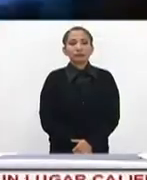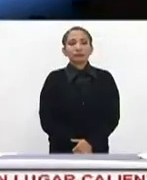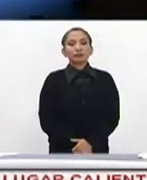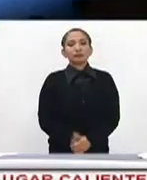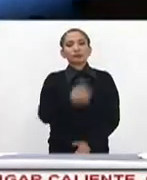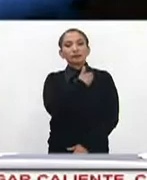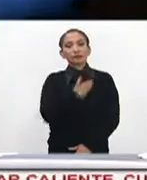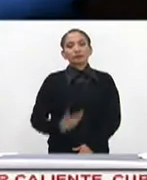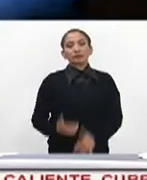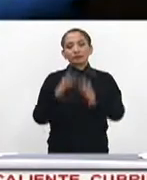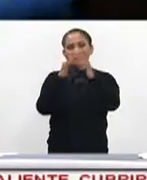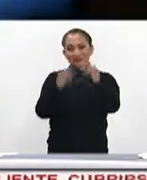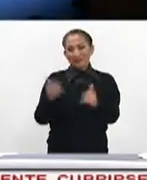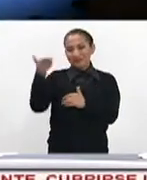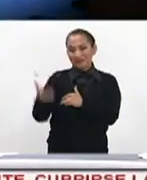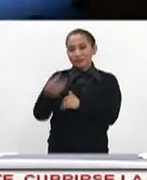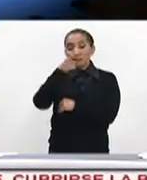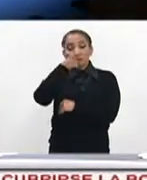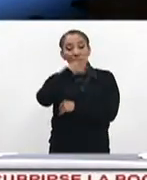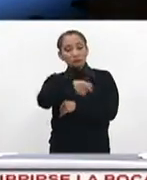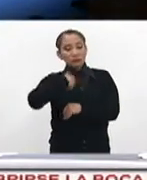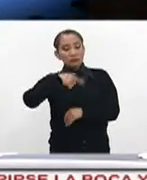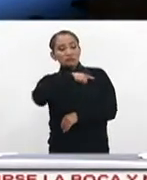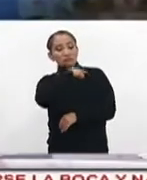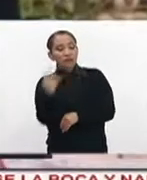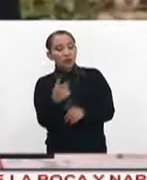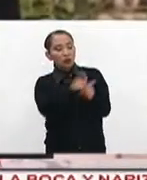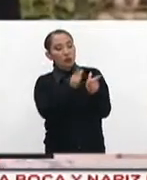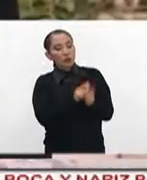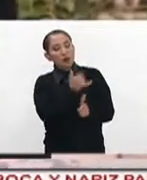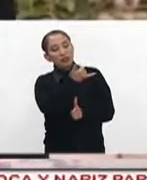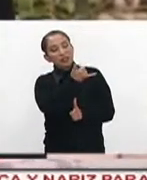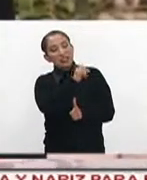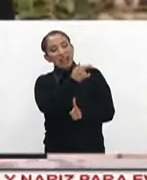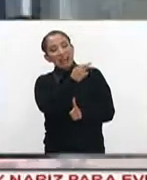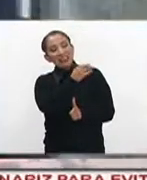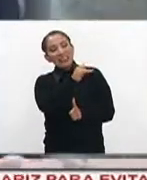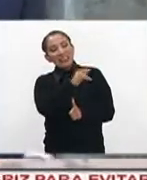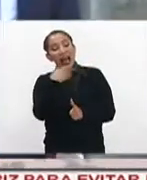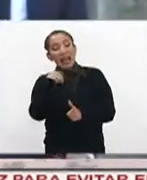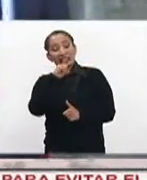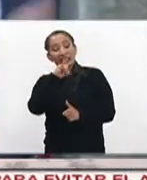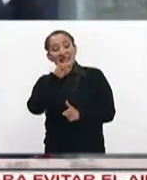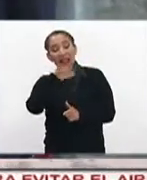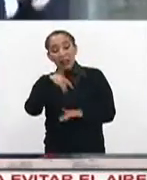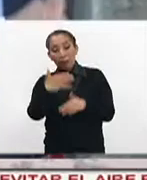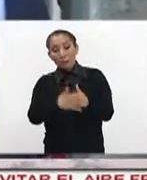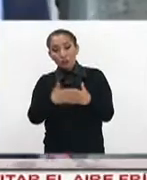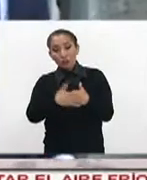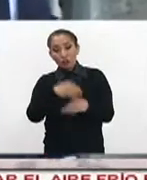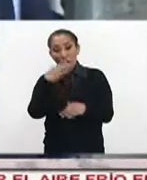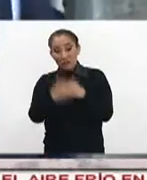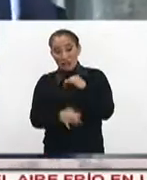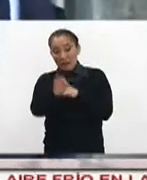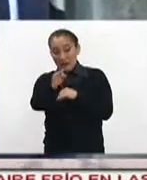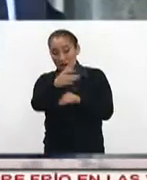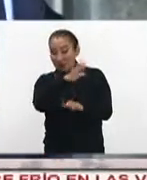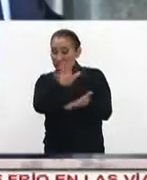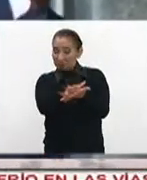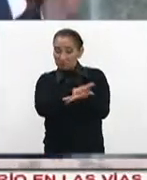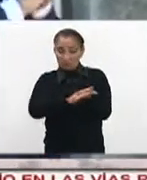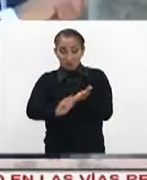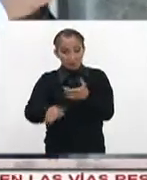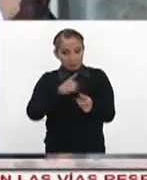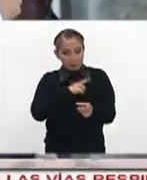El presidente de Francia, Emmanuel Macron, afirmó que la derrota del grupo yihadista en Siria se producirá a mediados o fines de febrero y que entonces